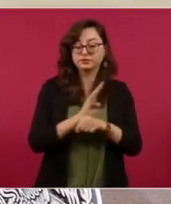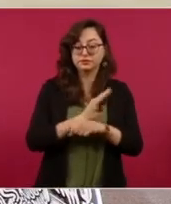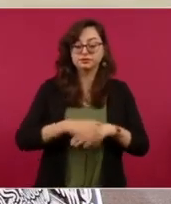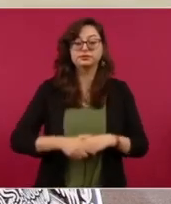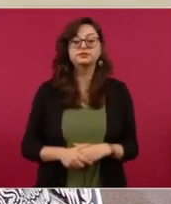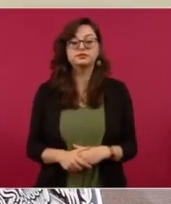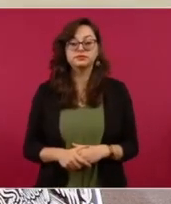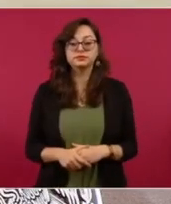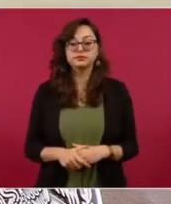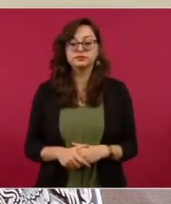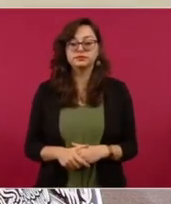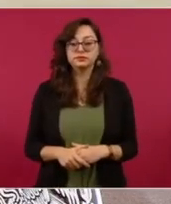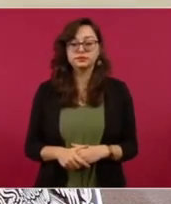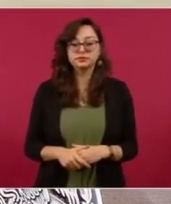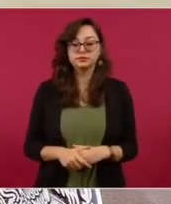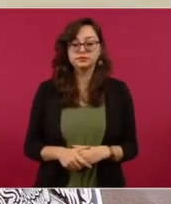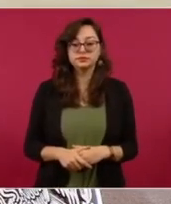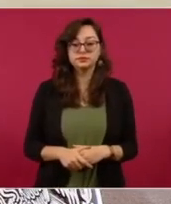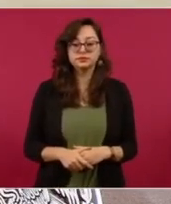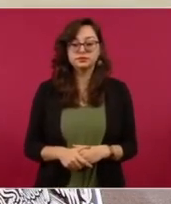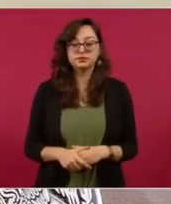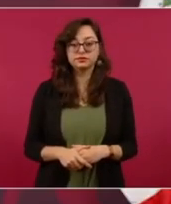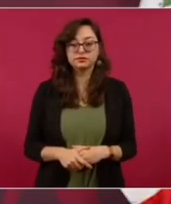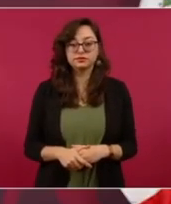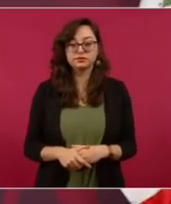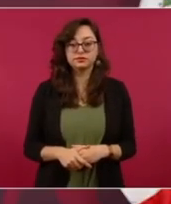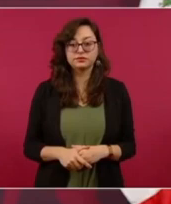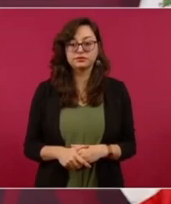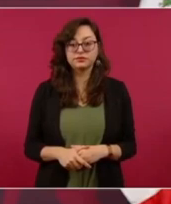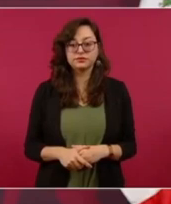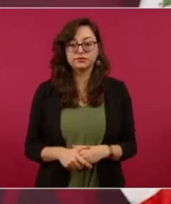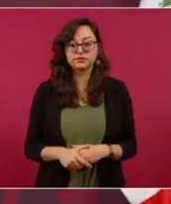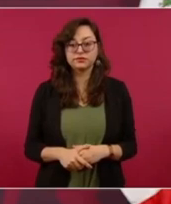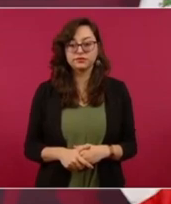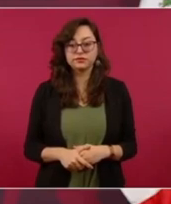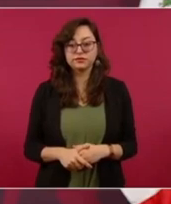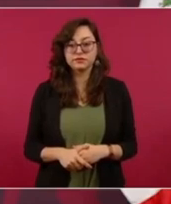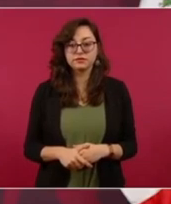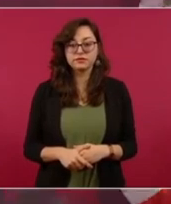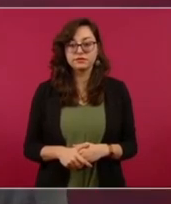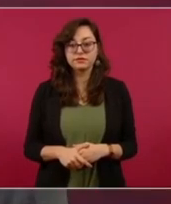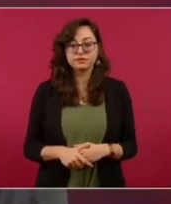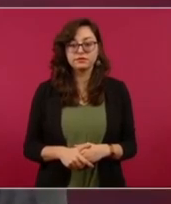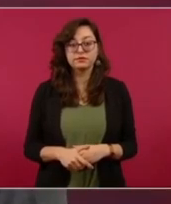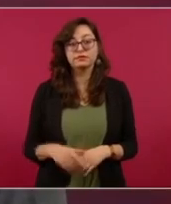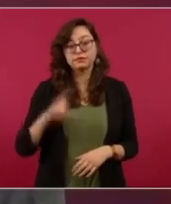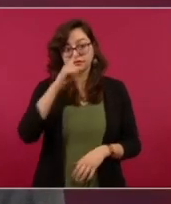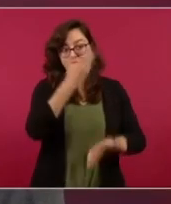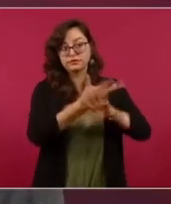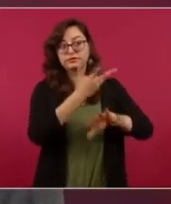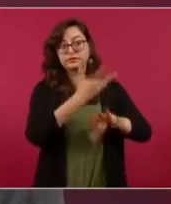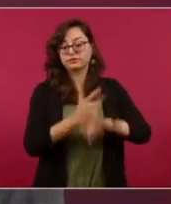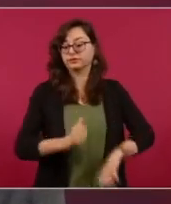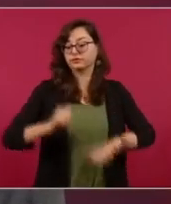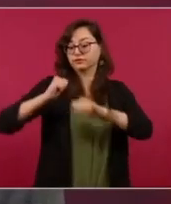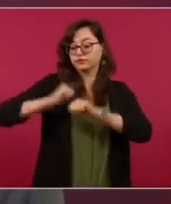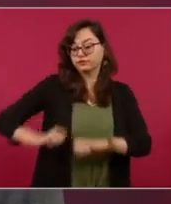¿Cuáles eran sus vínculos con las autoridades de Estados Unidos?